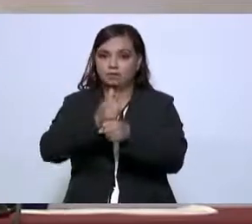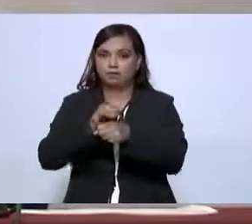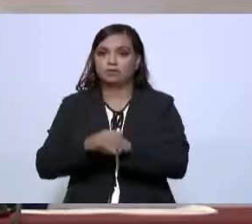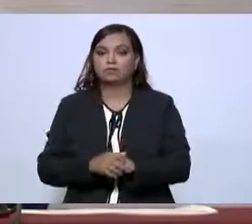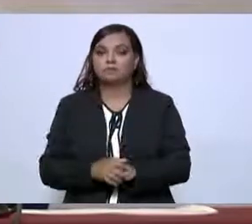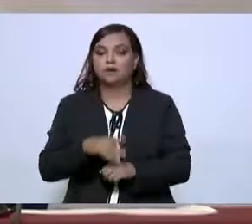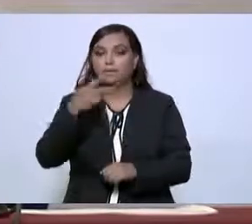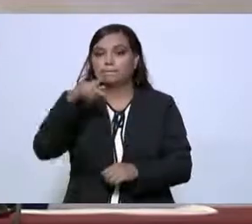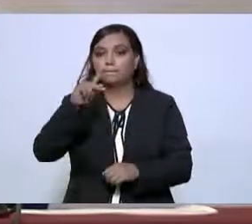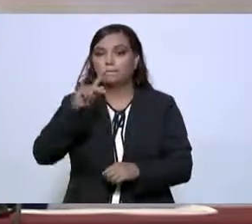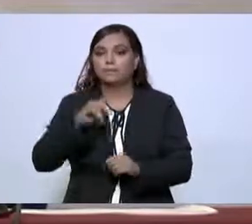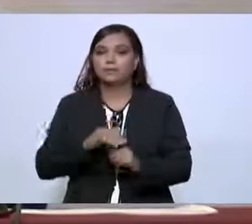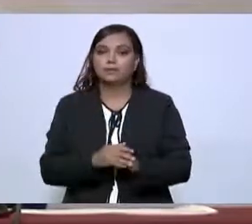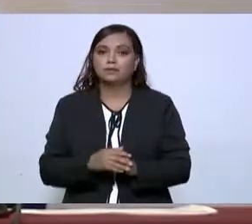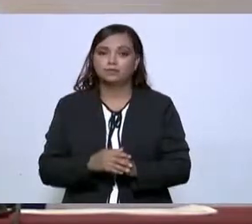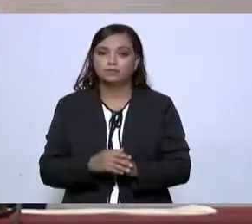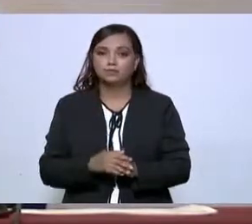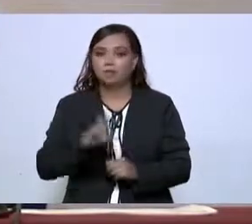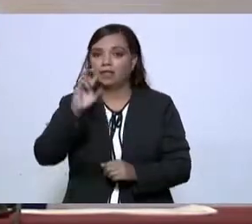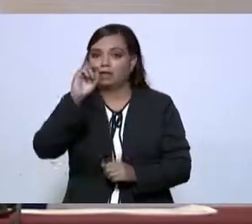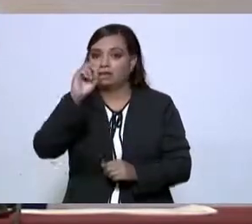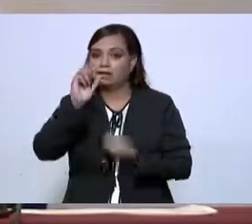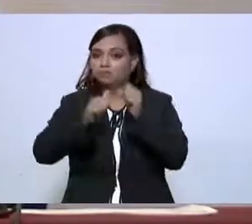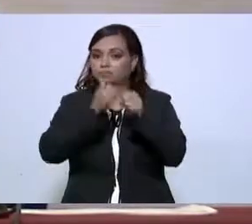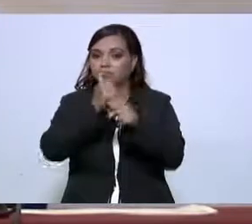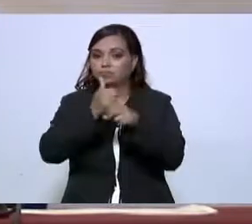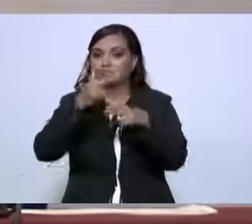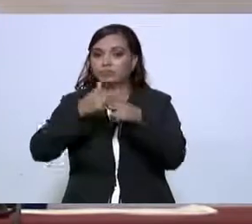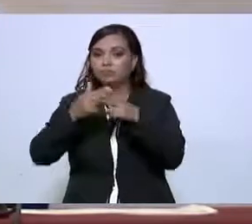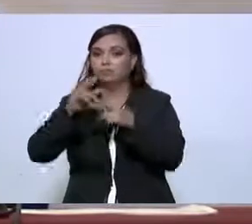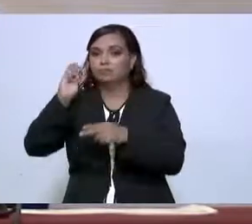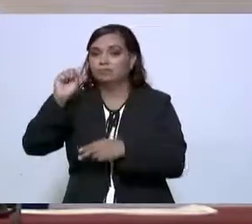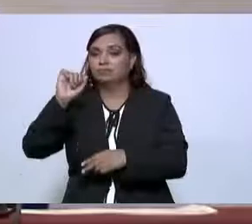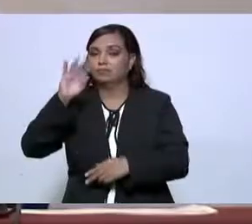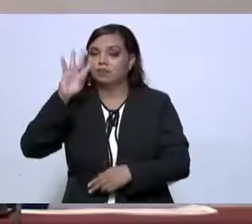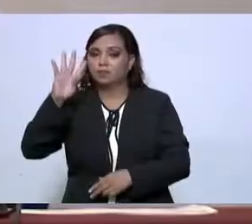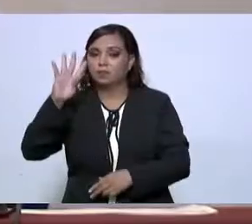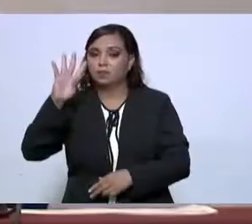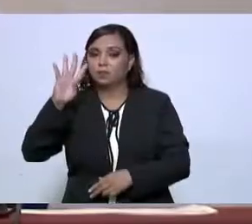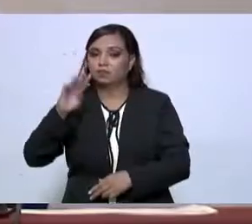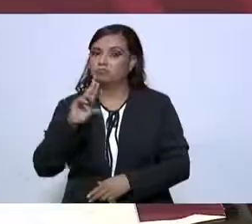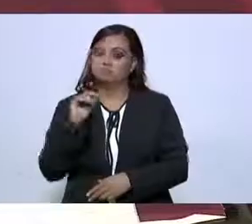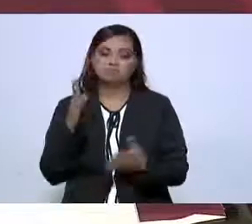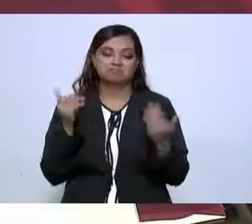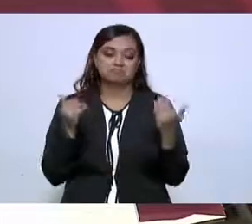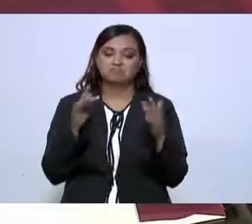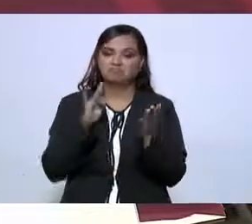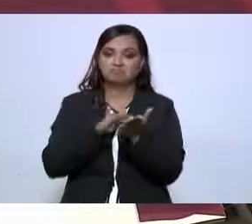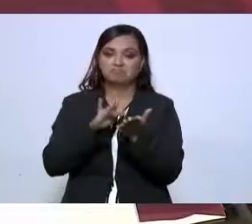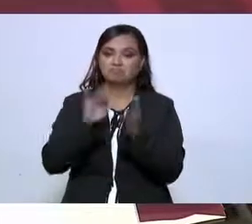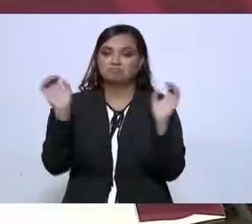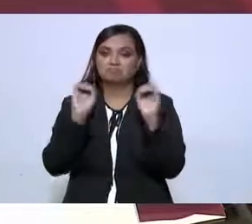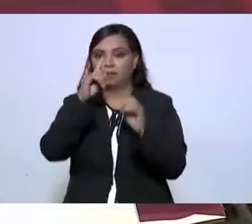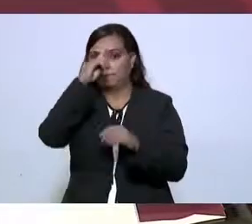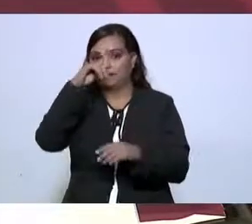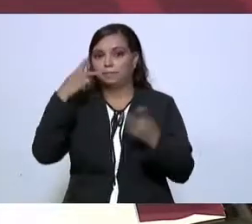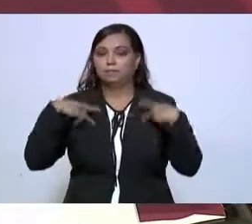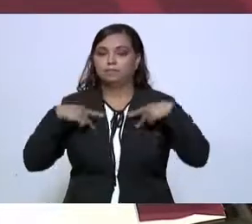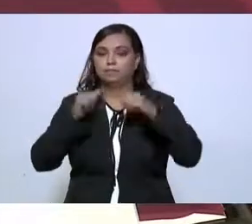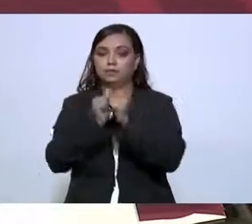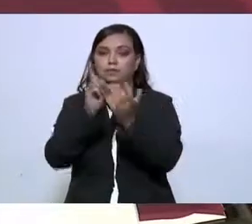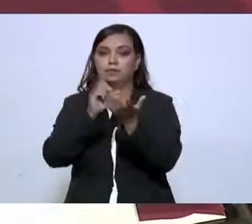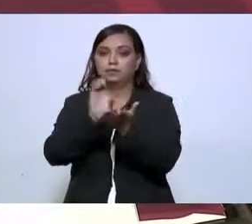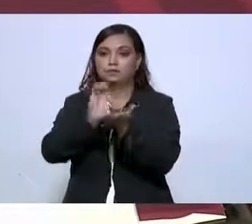pero de los 30 a los 64 no había apoyo para personas con